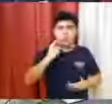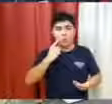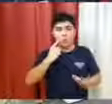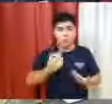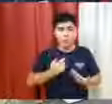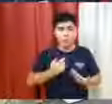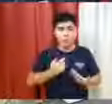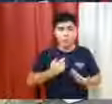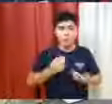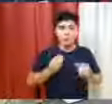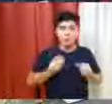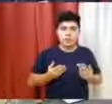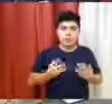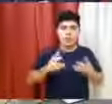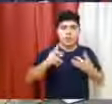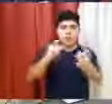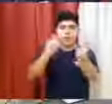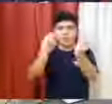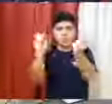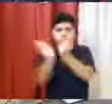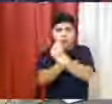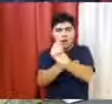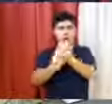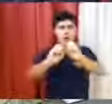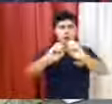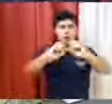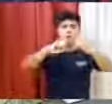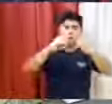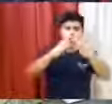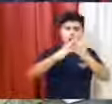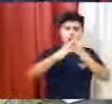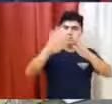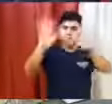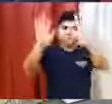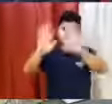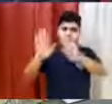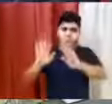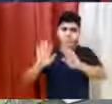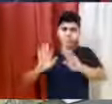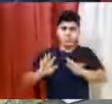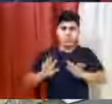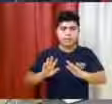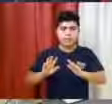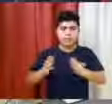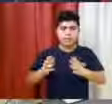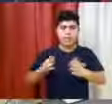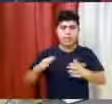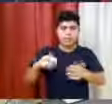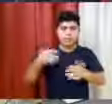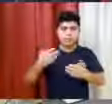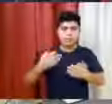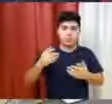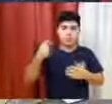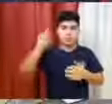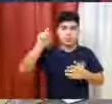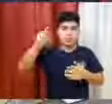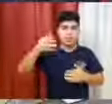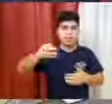para poder cambiarlo, mejorarlo, hacer la reforma que queremos hacer en un verdadero centro cultural.